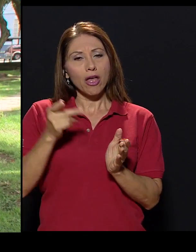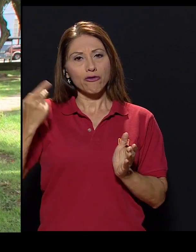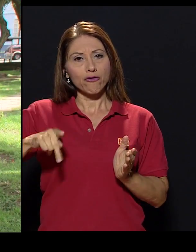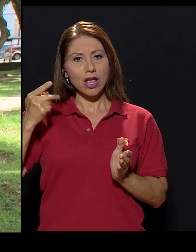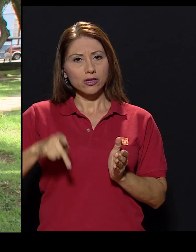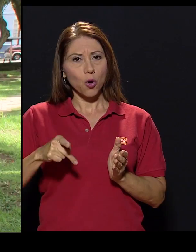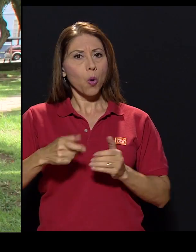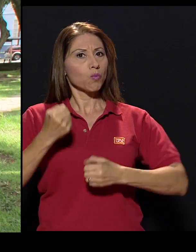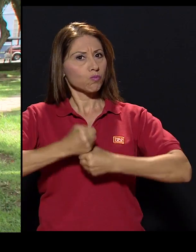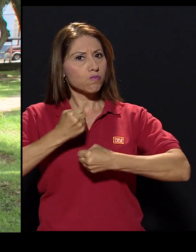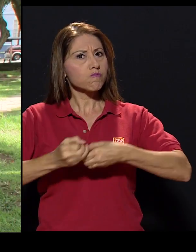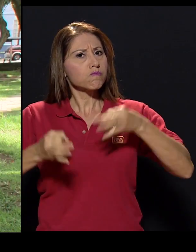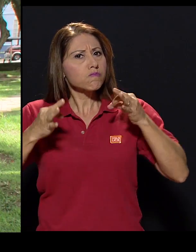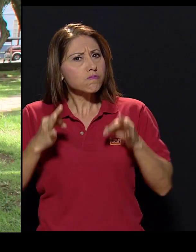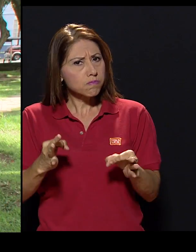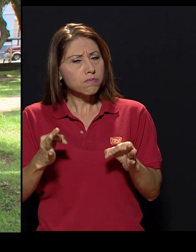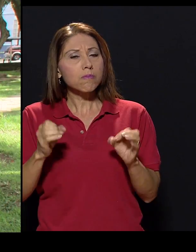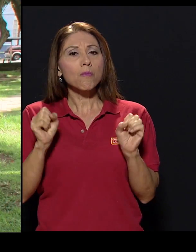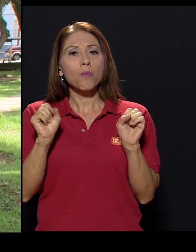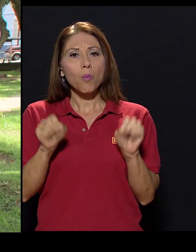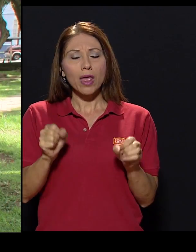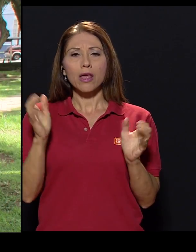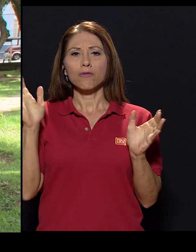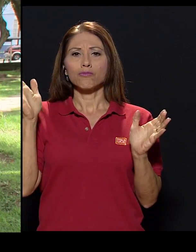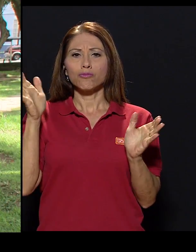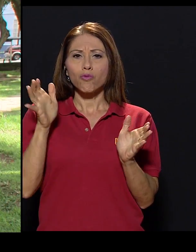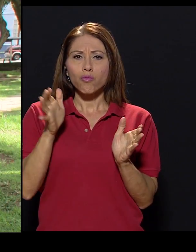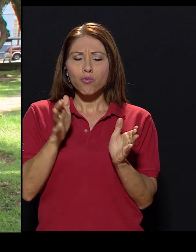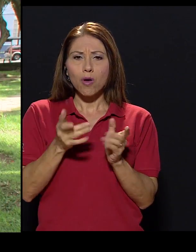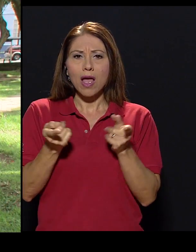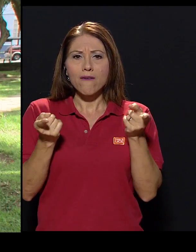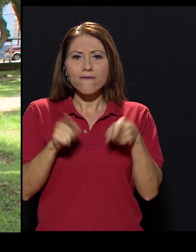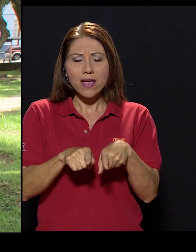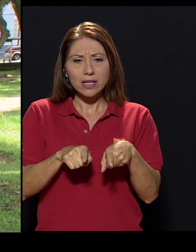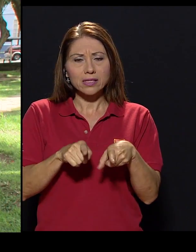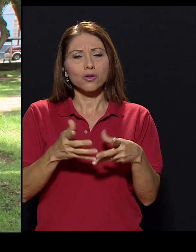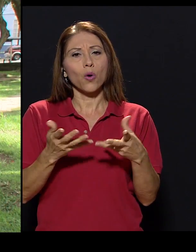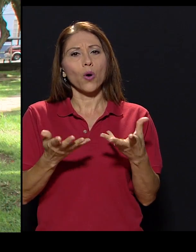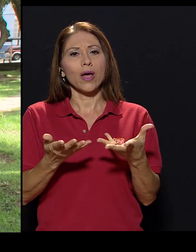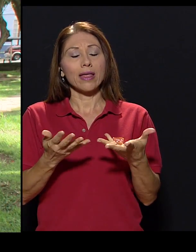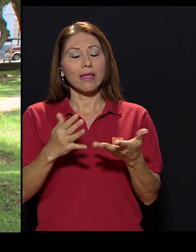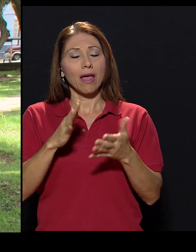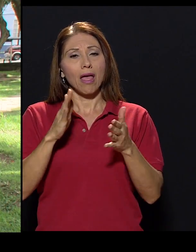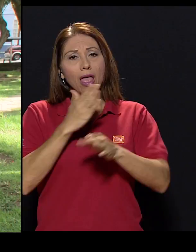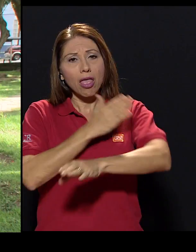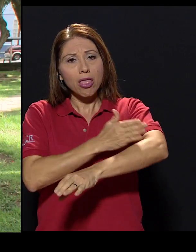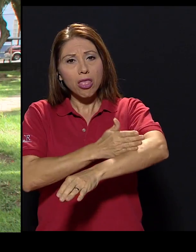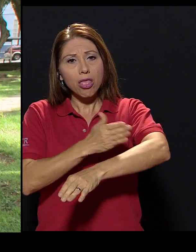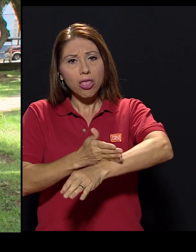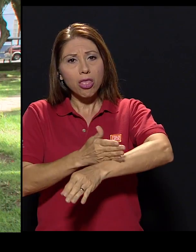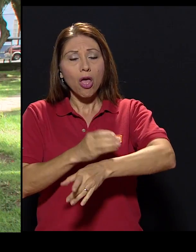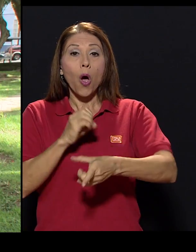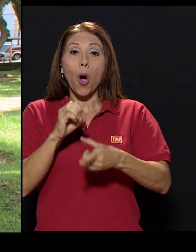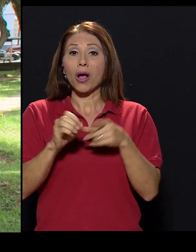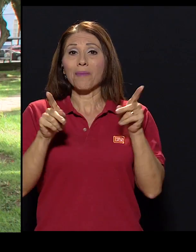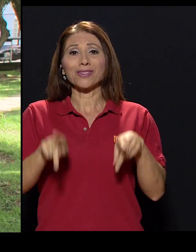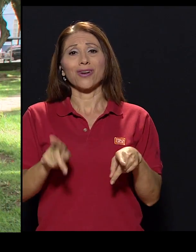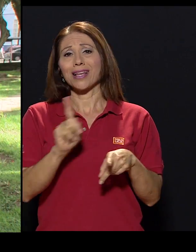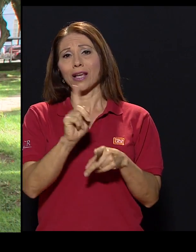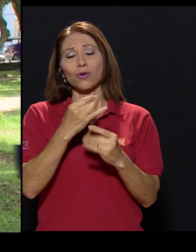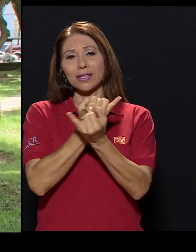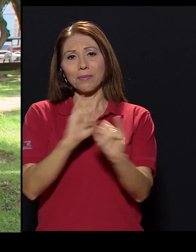reducción de riesgo, más efectivas, que pueden reducir el efecto de deterioro y de pérdida de la